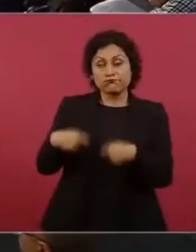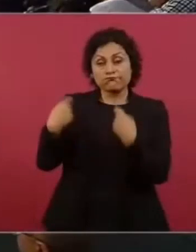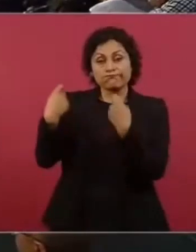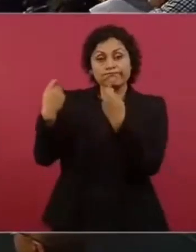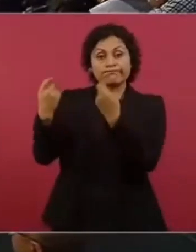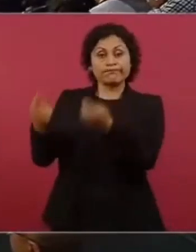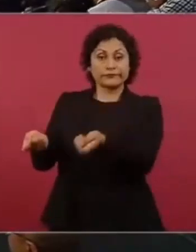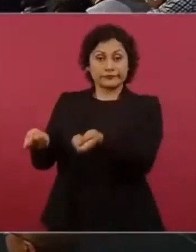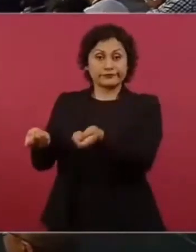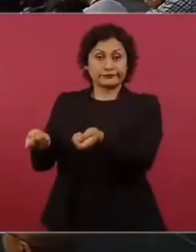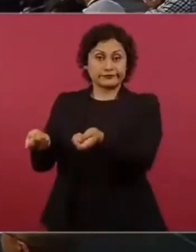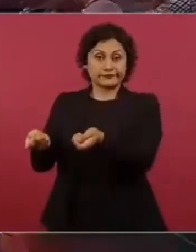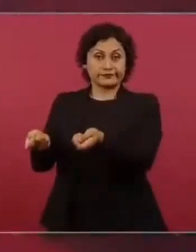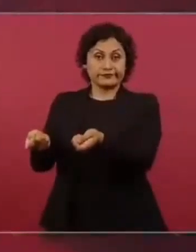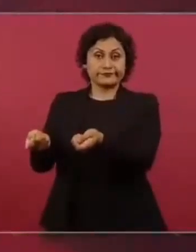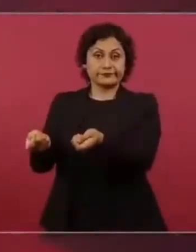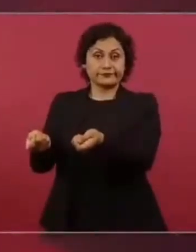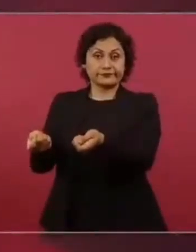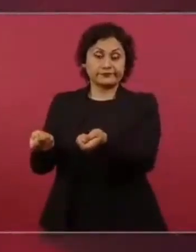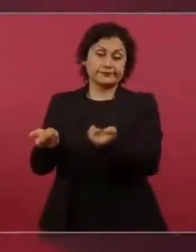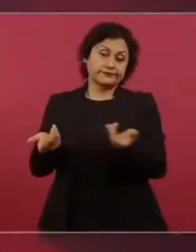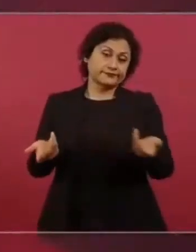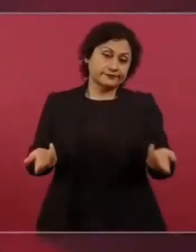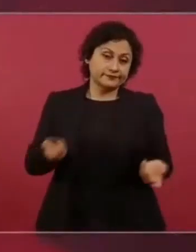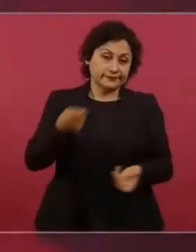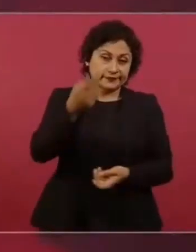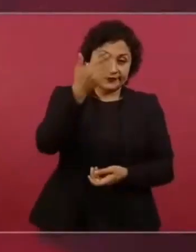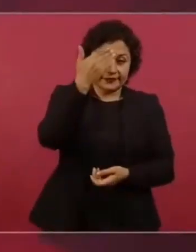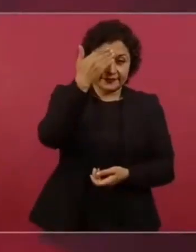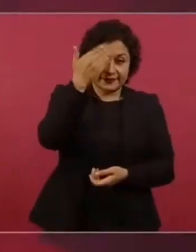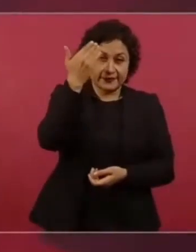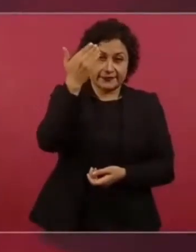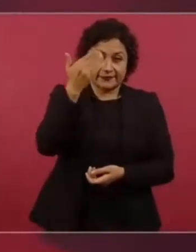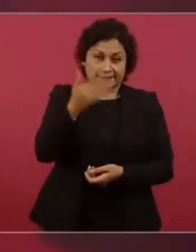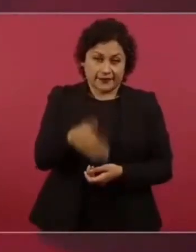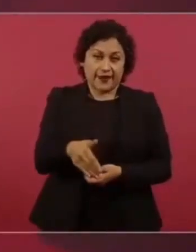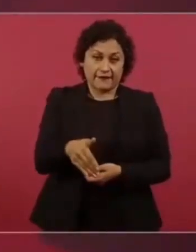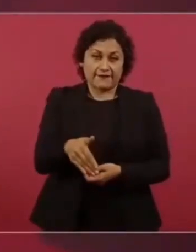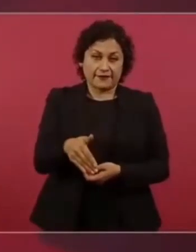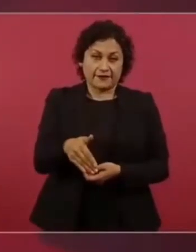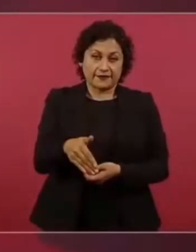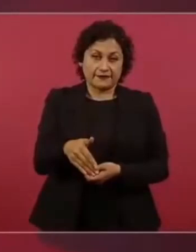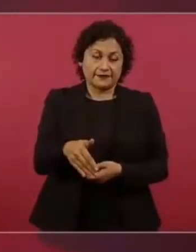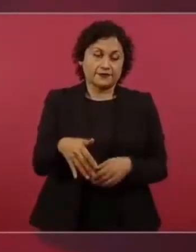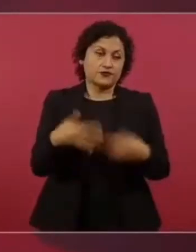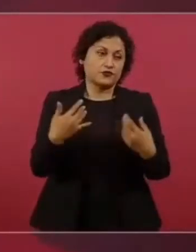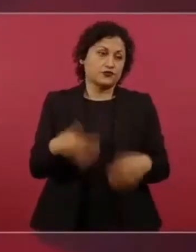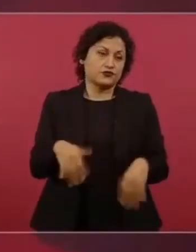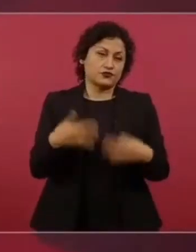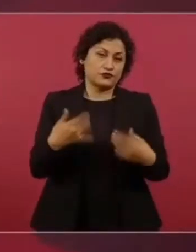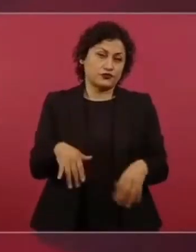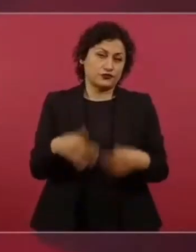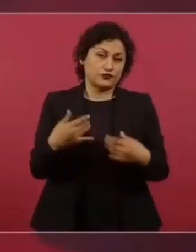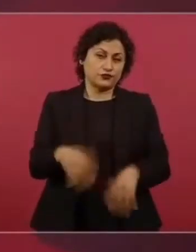ya ven la suerte, que siempre cuenta,